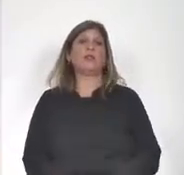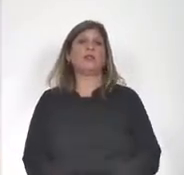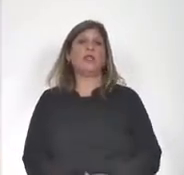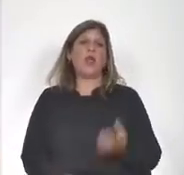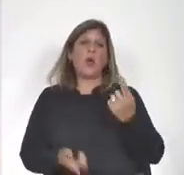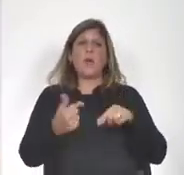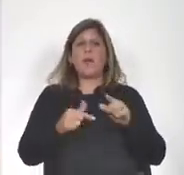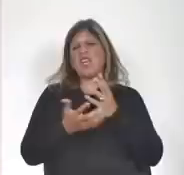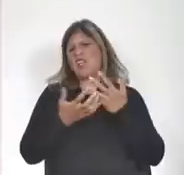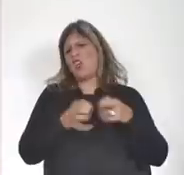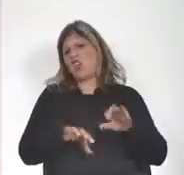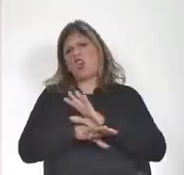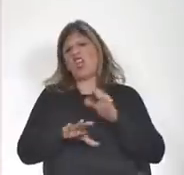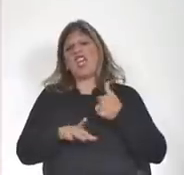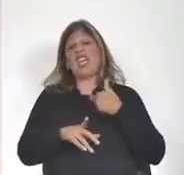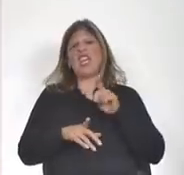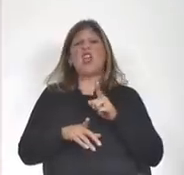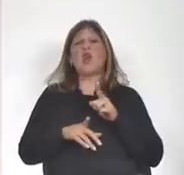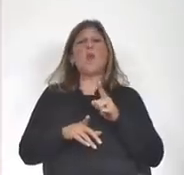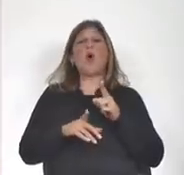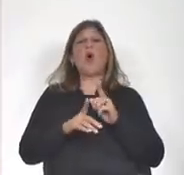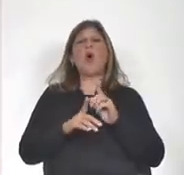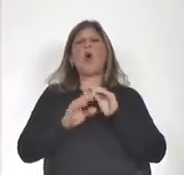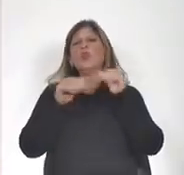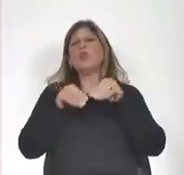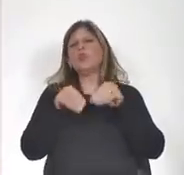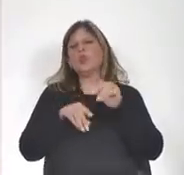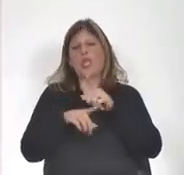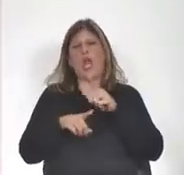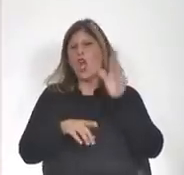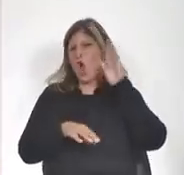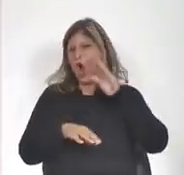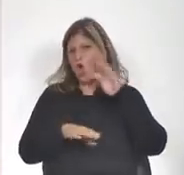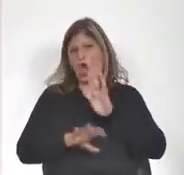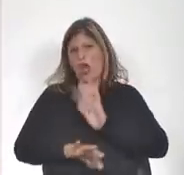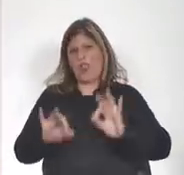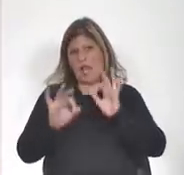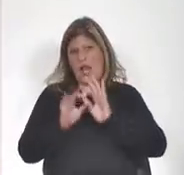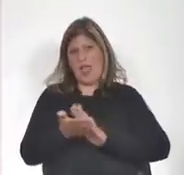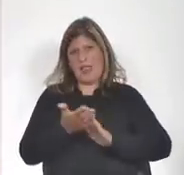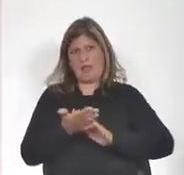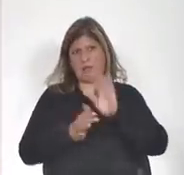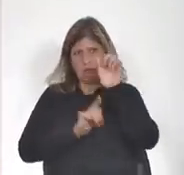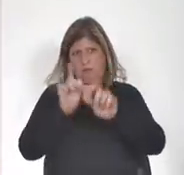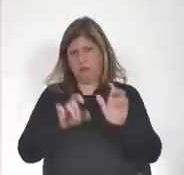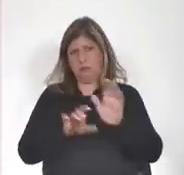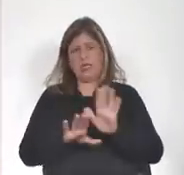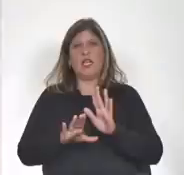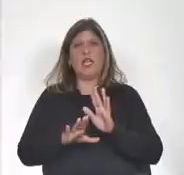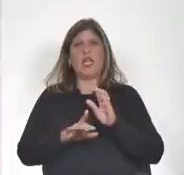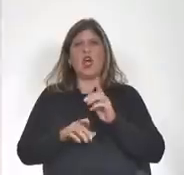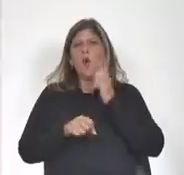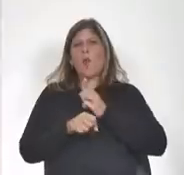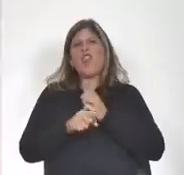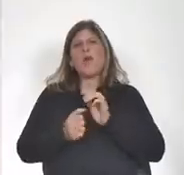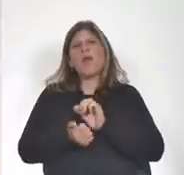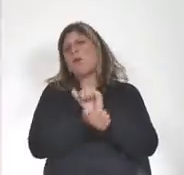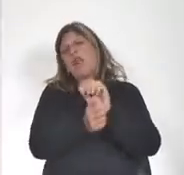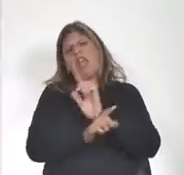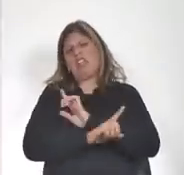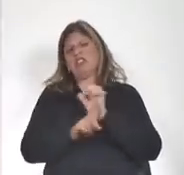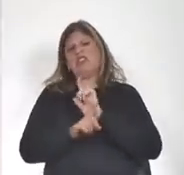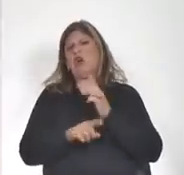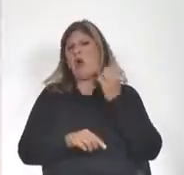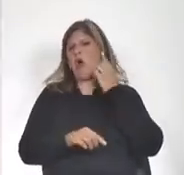Pero no queremos mancillar el honor de nadie, no se trata de eso. No venimos a decir aquí que nadie debe ir preso como escuchamos tantas veces